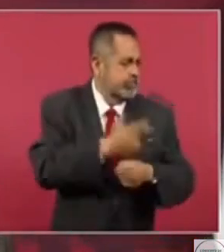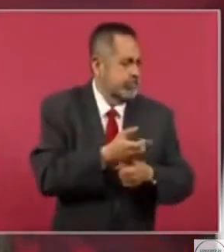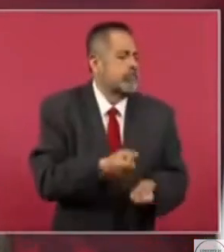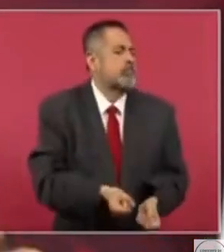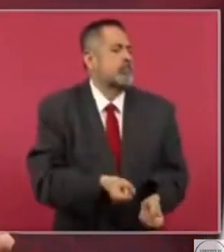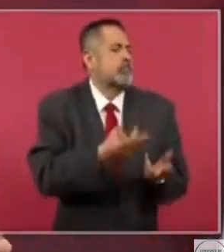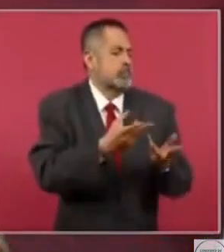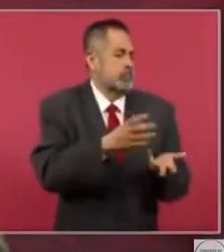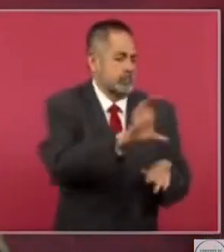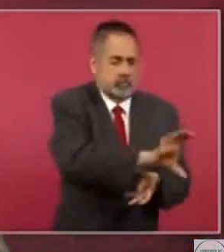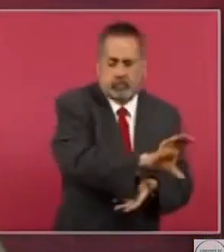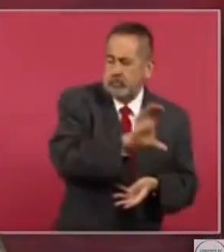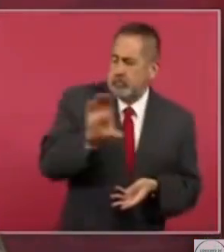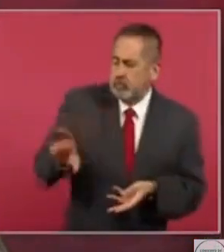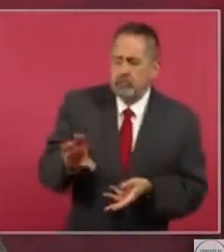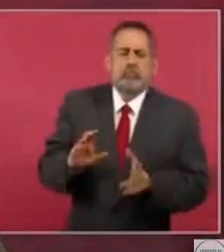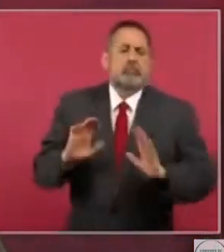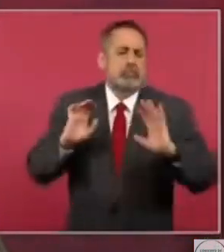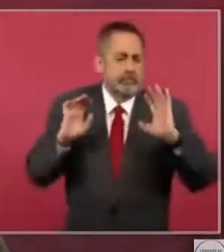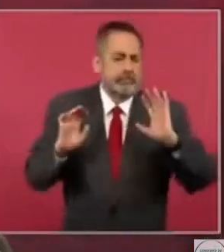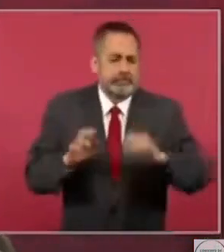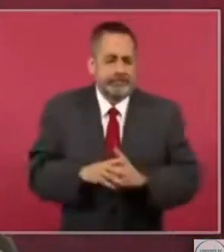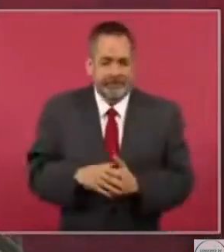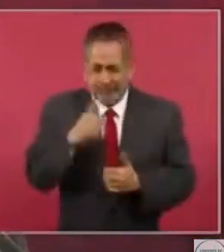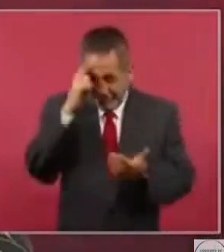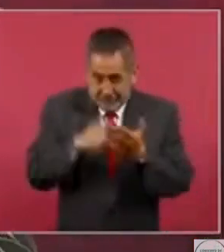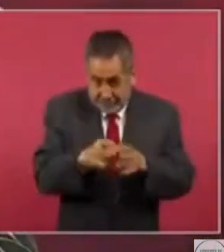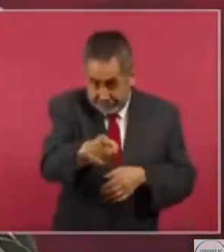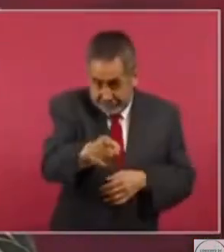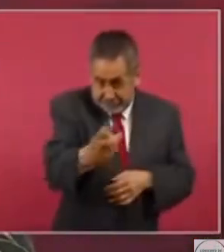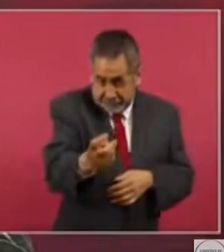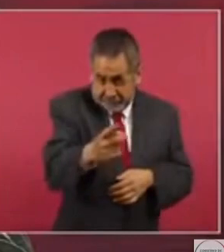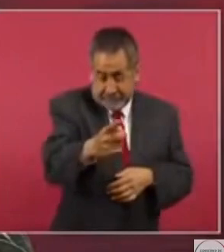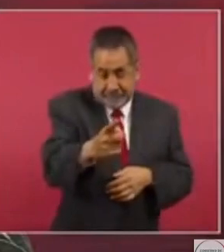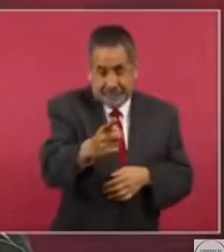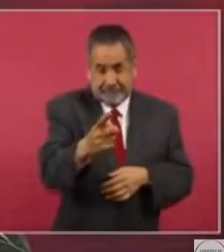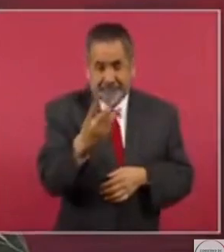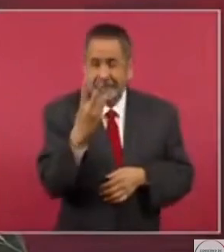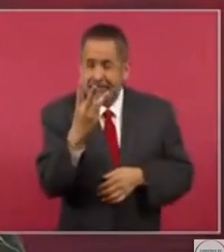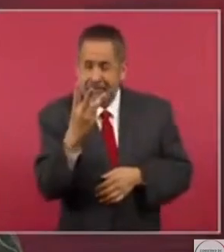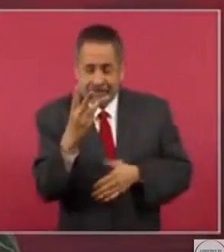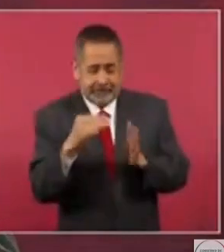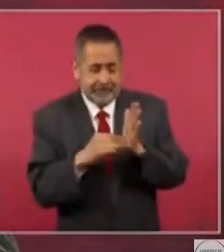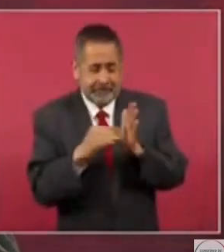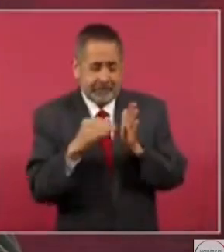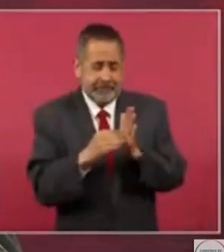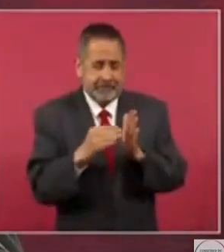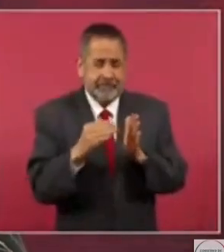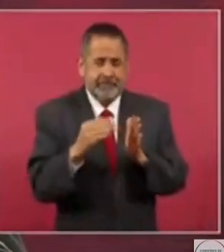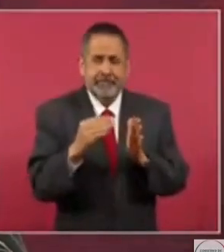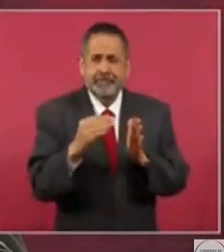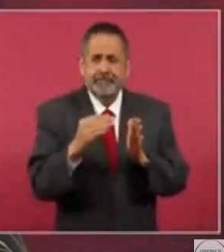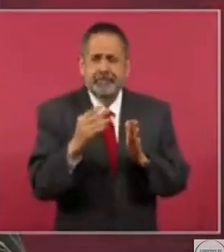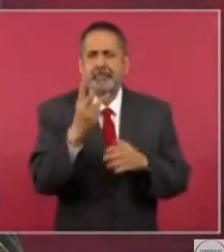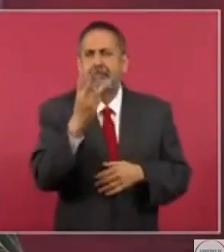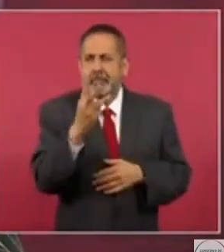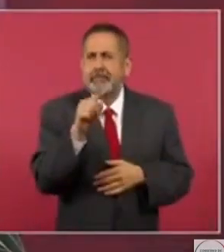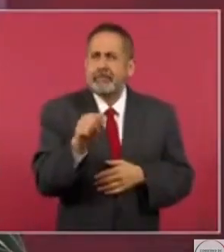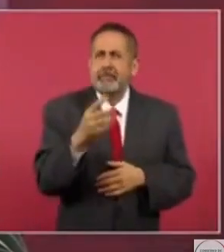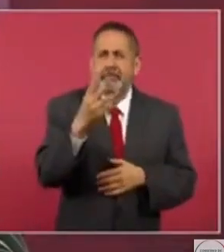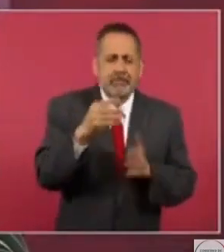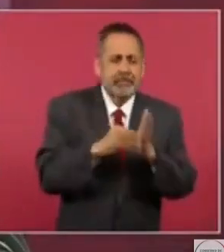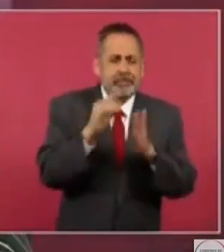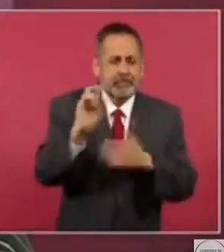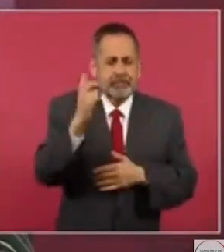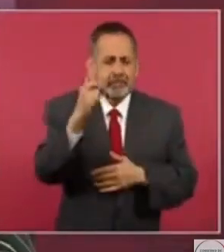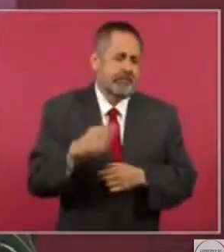Estoy seguro que esa cantidad de tres millones. 3.4 millones de